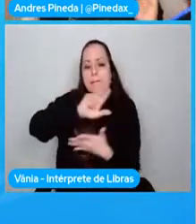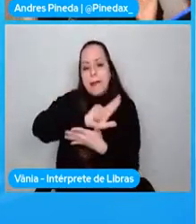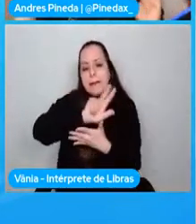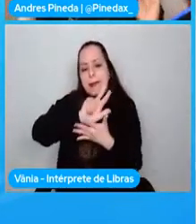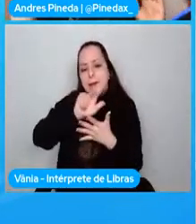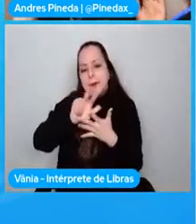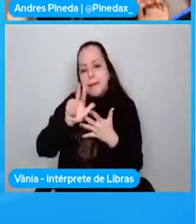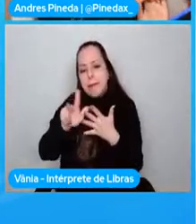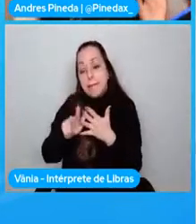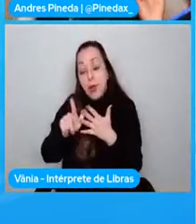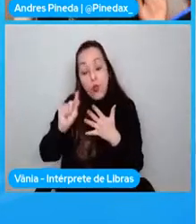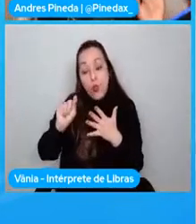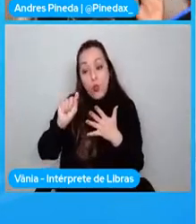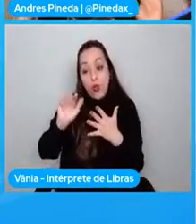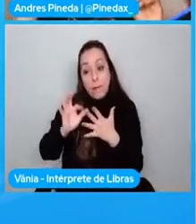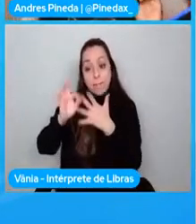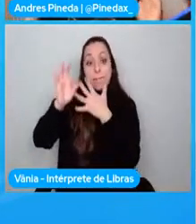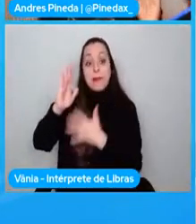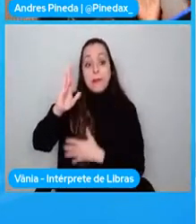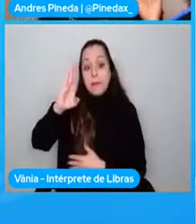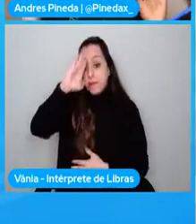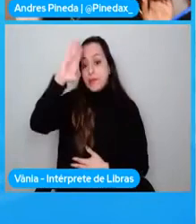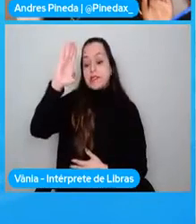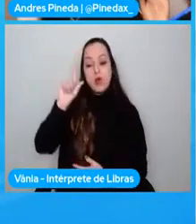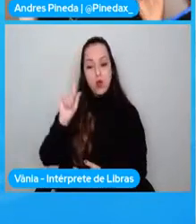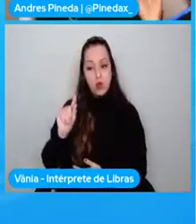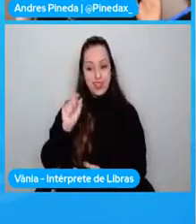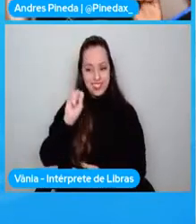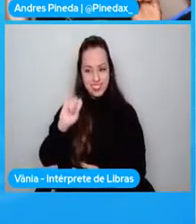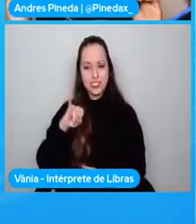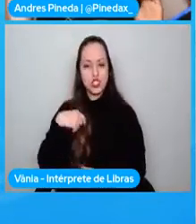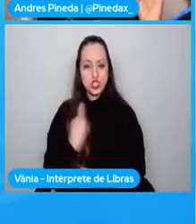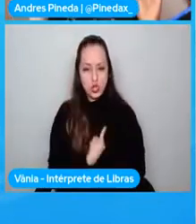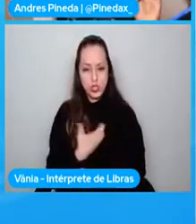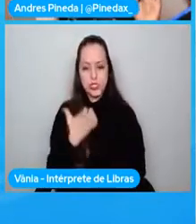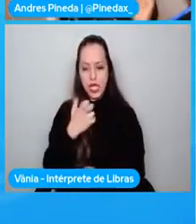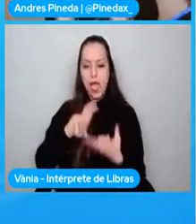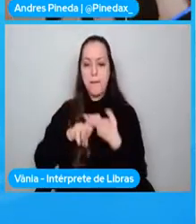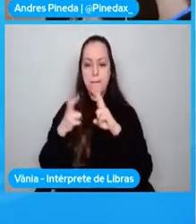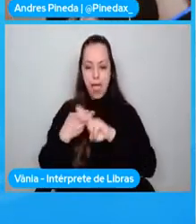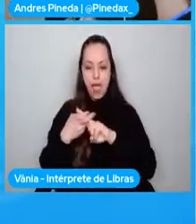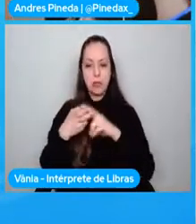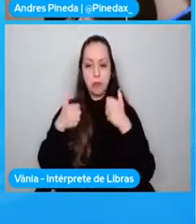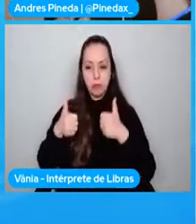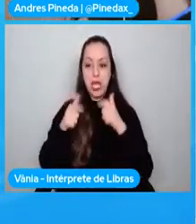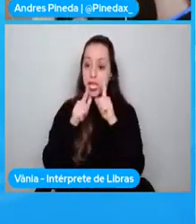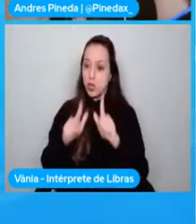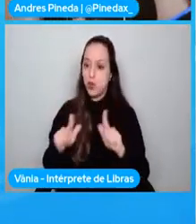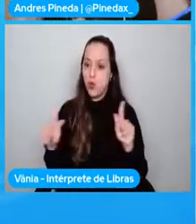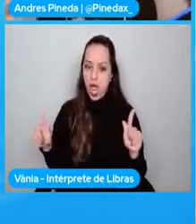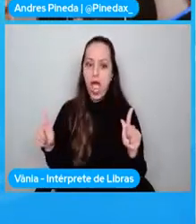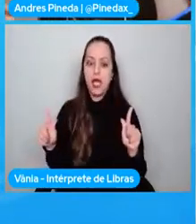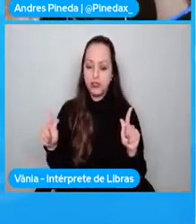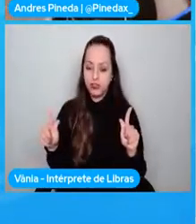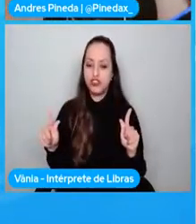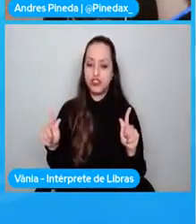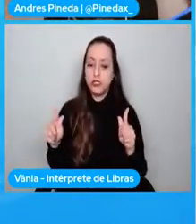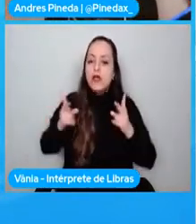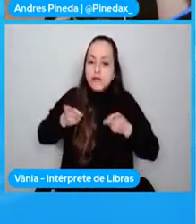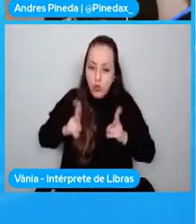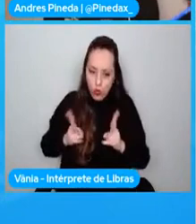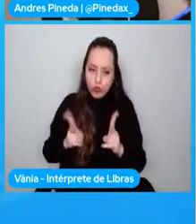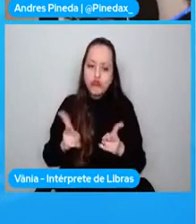la más importante es que si queremos que Python sea un lenguaje que siga llevando